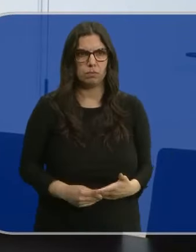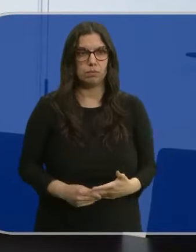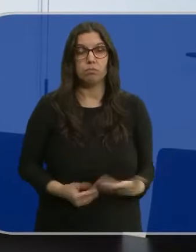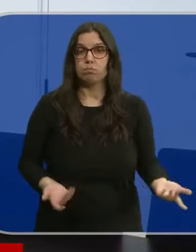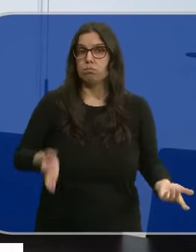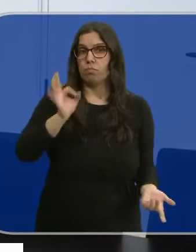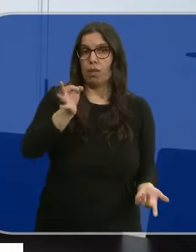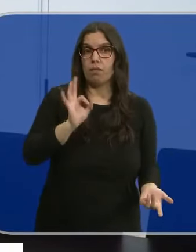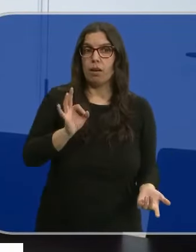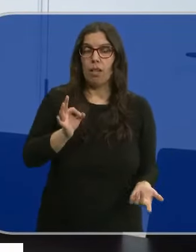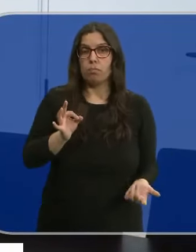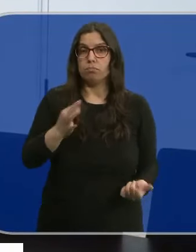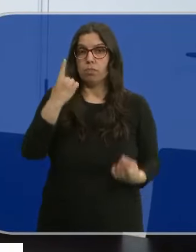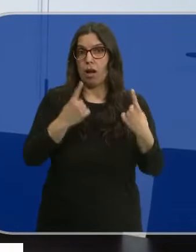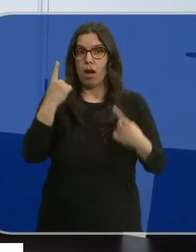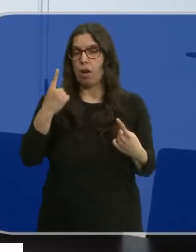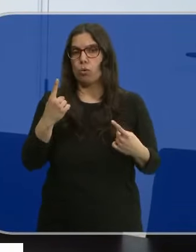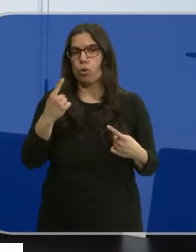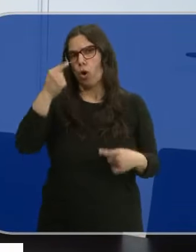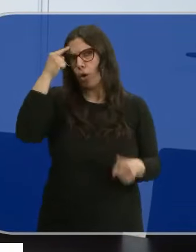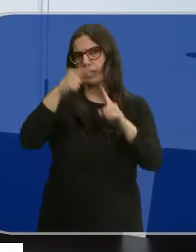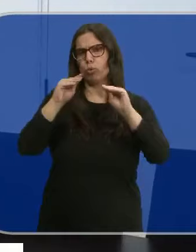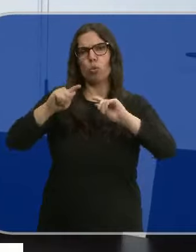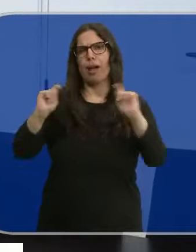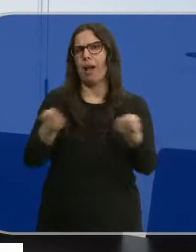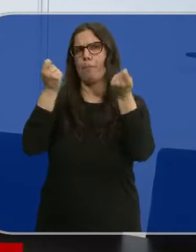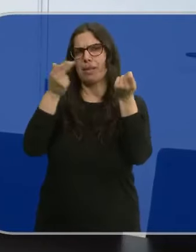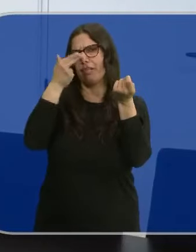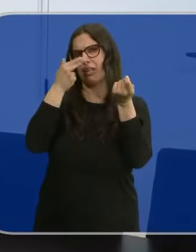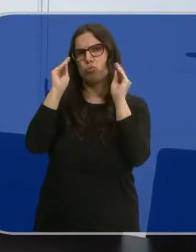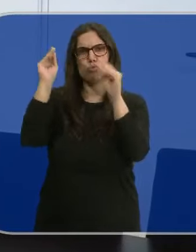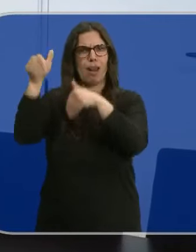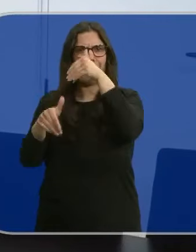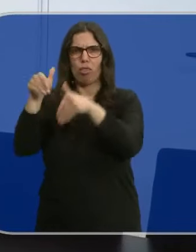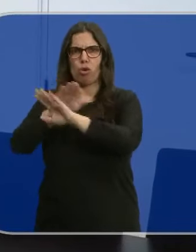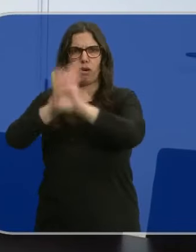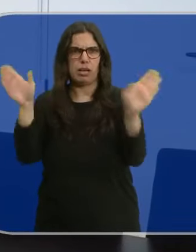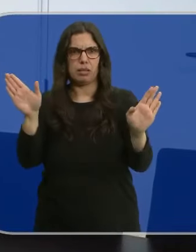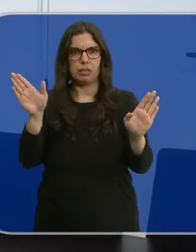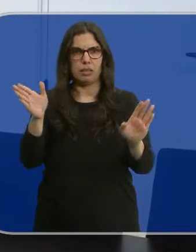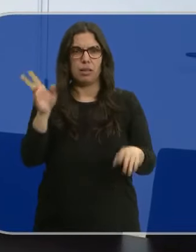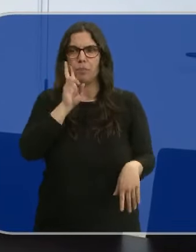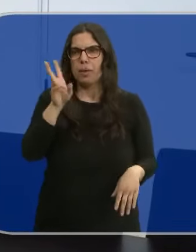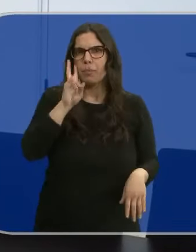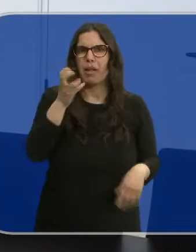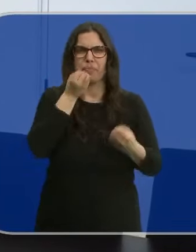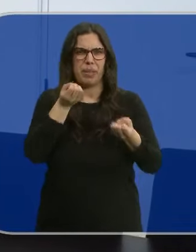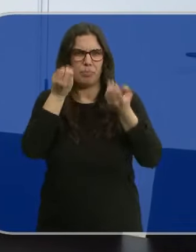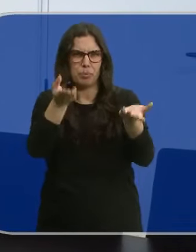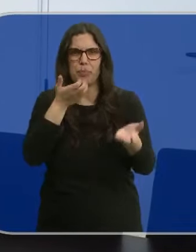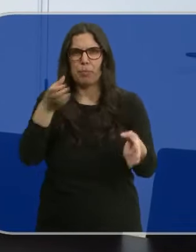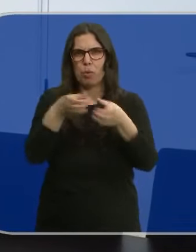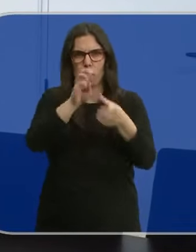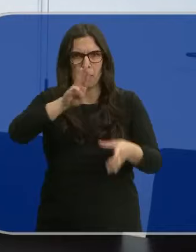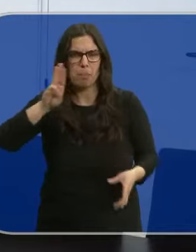Es verdad que hay quien está exclusivamente en su campaña política electoral. He visto las últimas horas, las declaraciones del